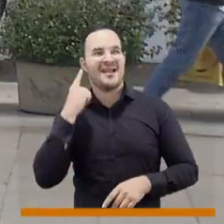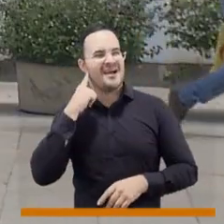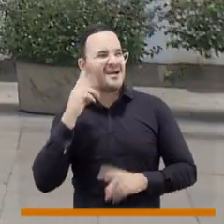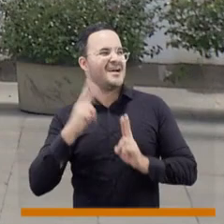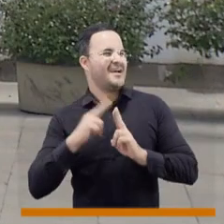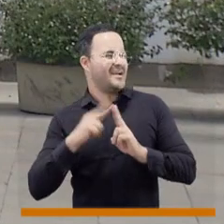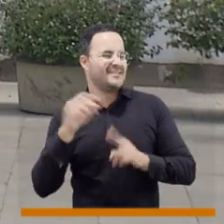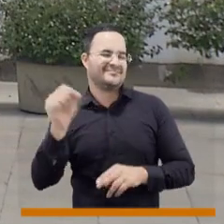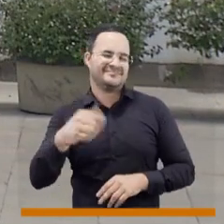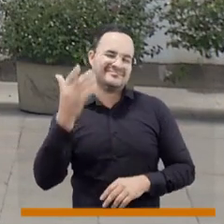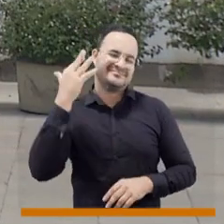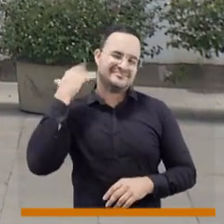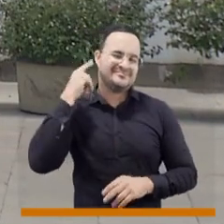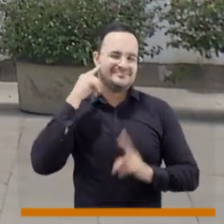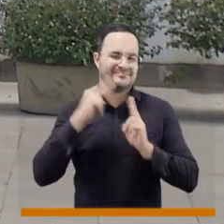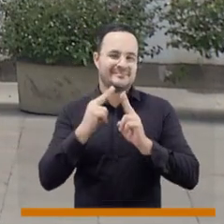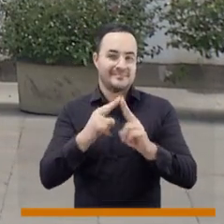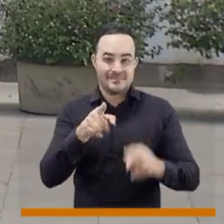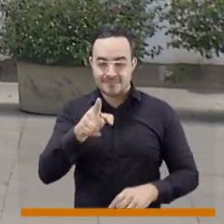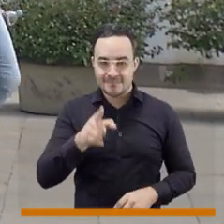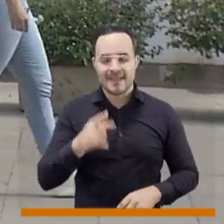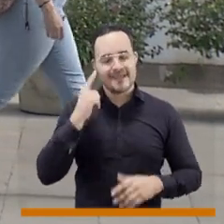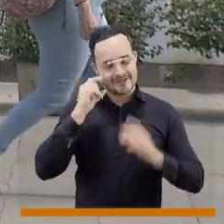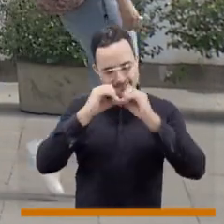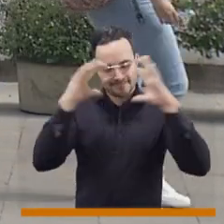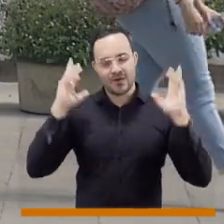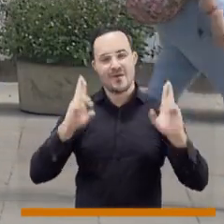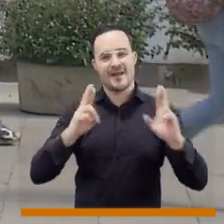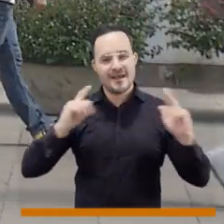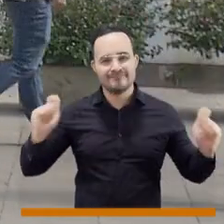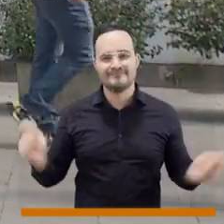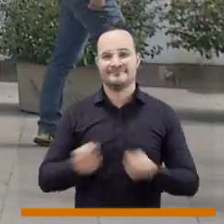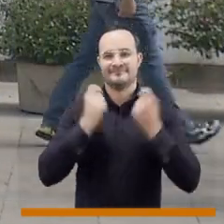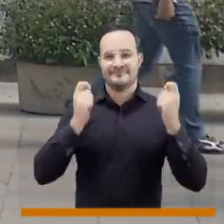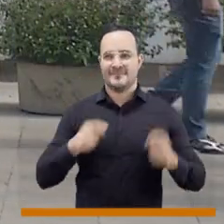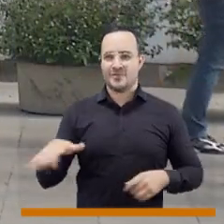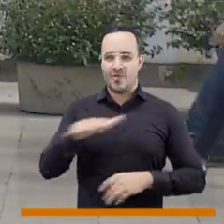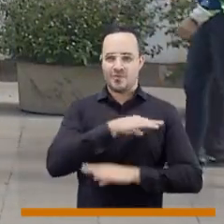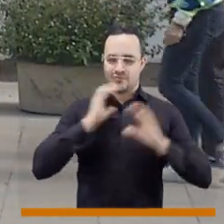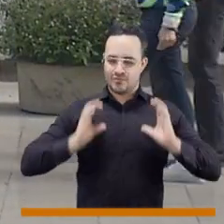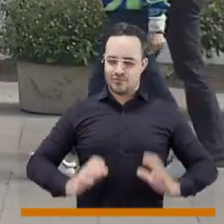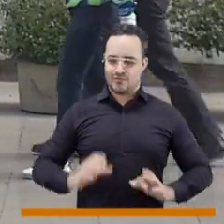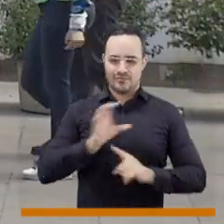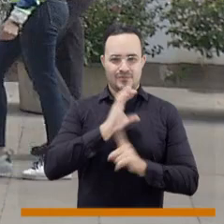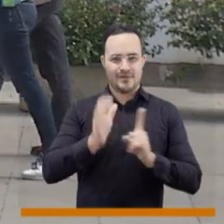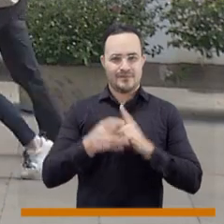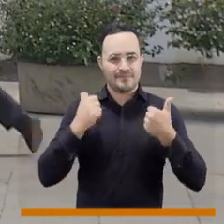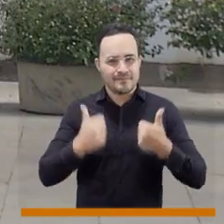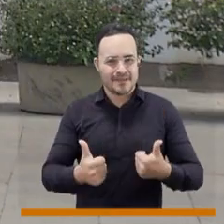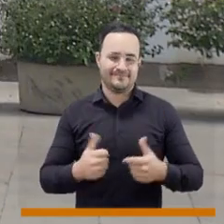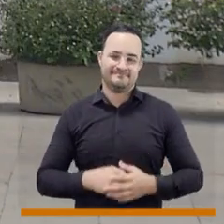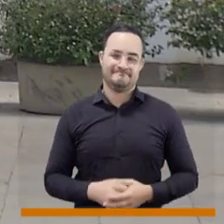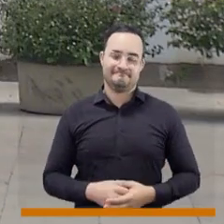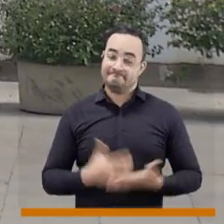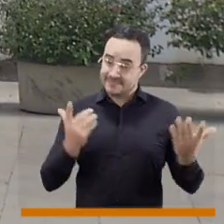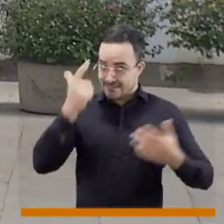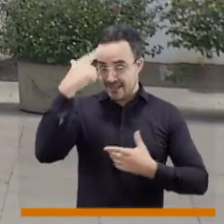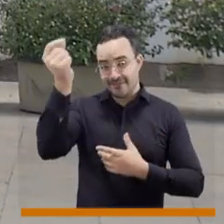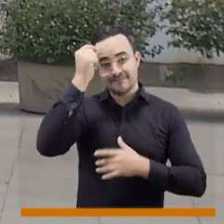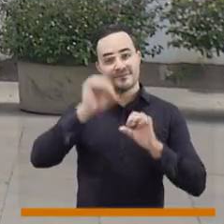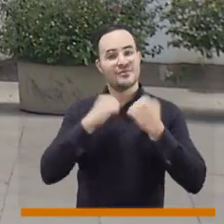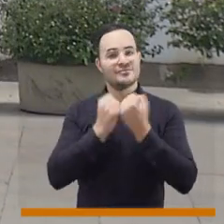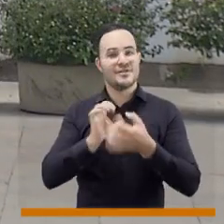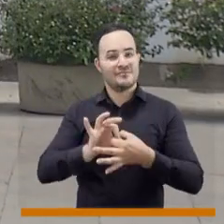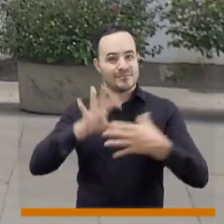ustedes como ellos están tarareando esta canción y añorando una gran campaña cívica que nos incentive